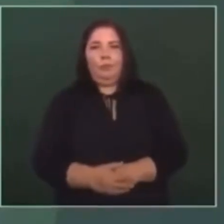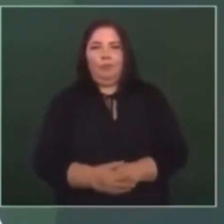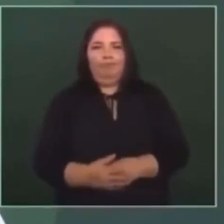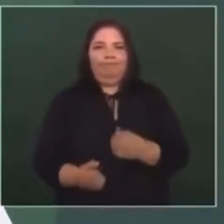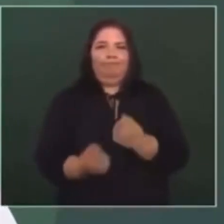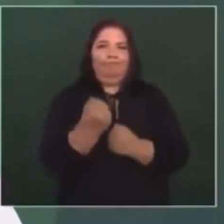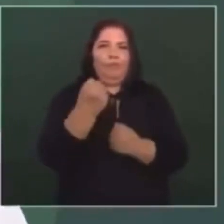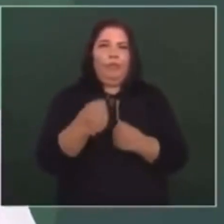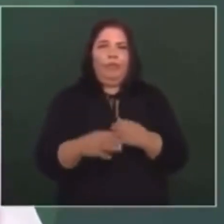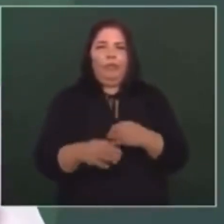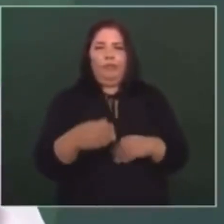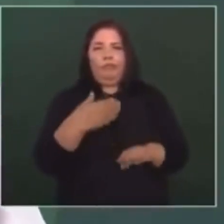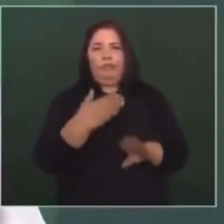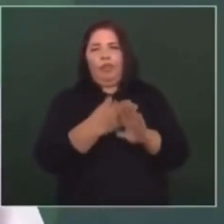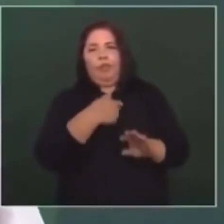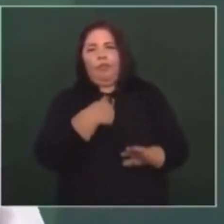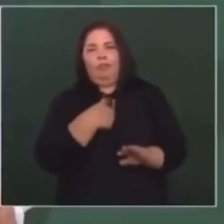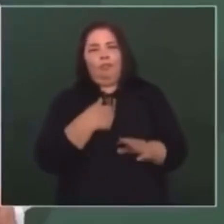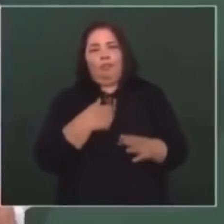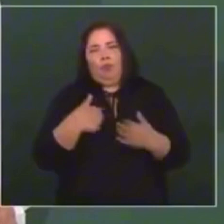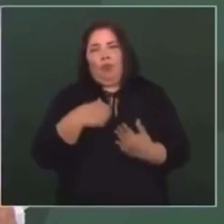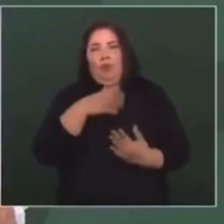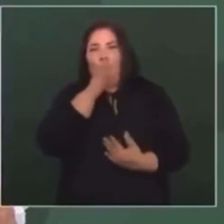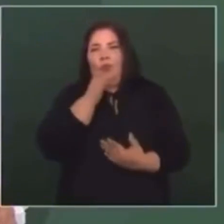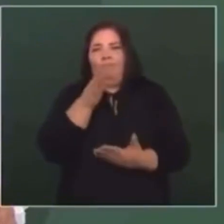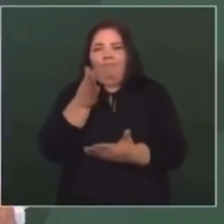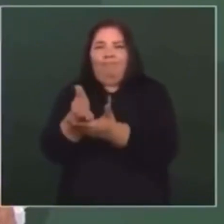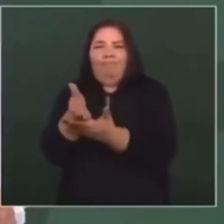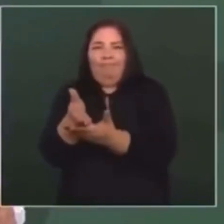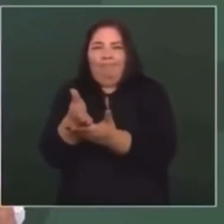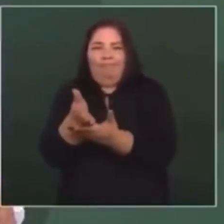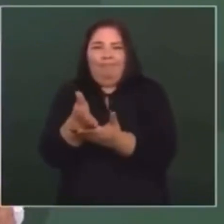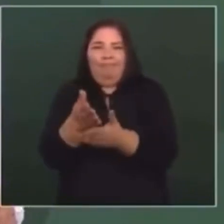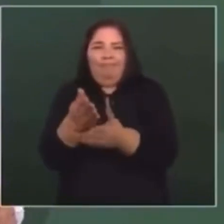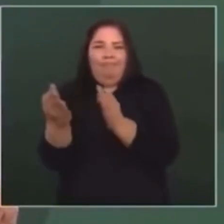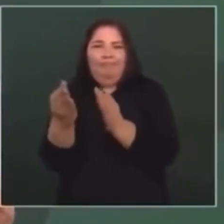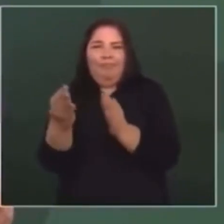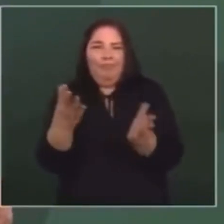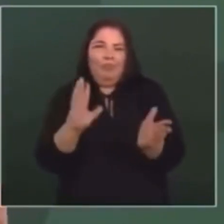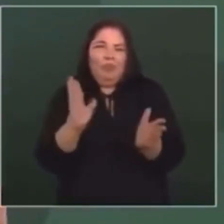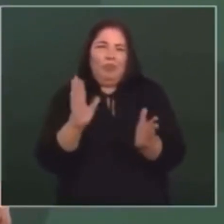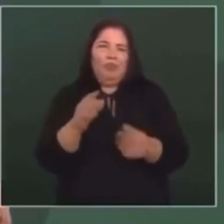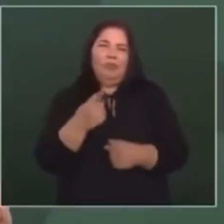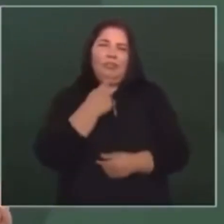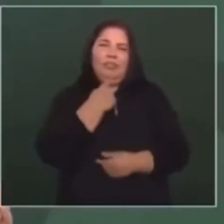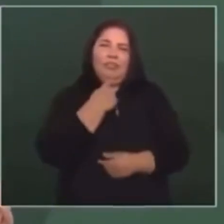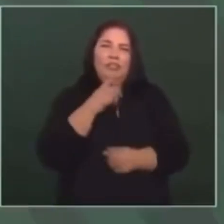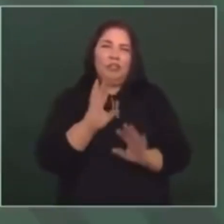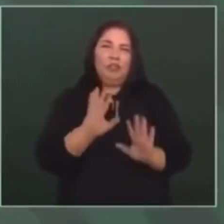Entonces, no puedo exponerme, ¿no es Andrés Manuel?